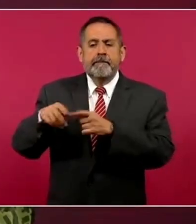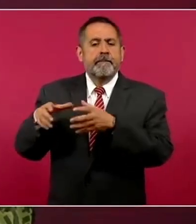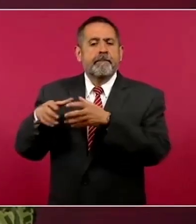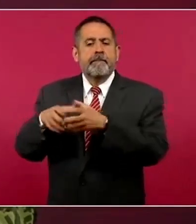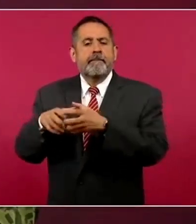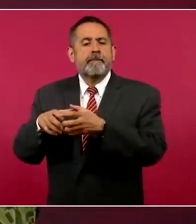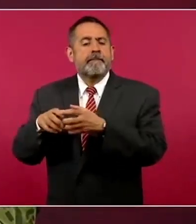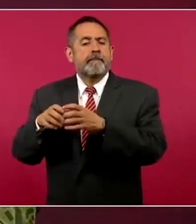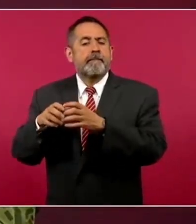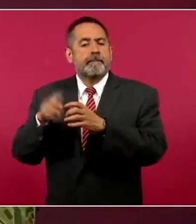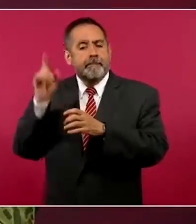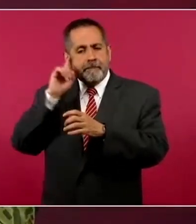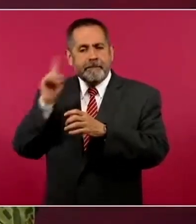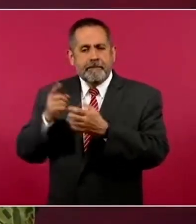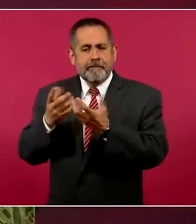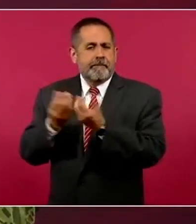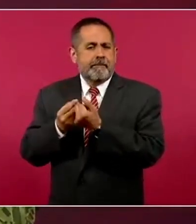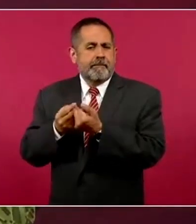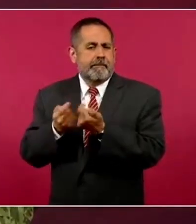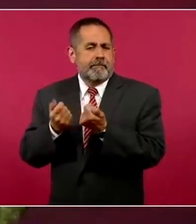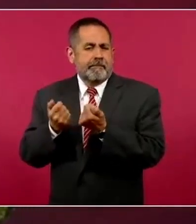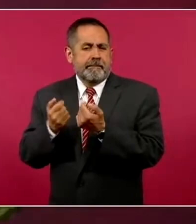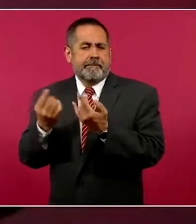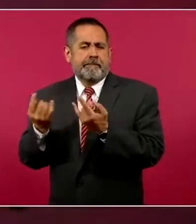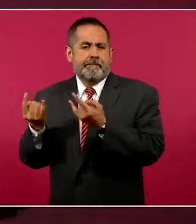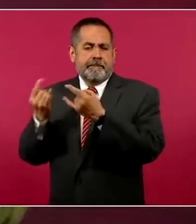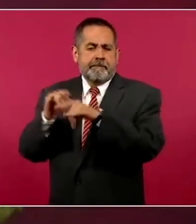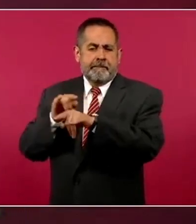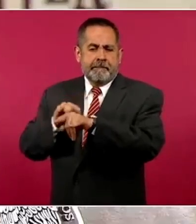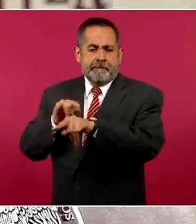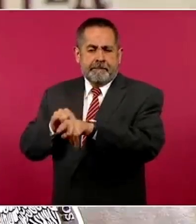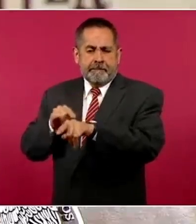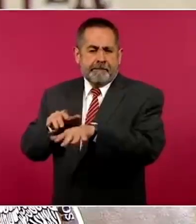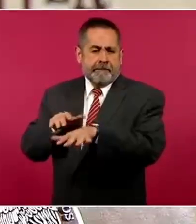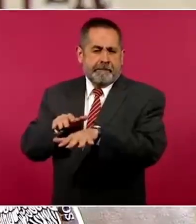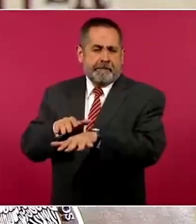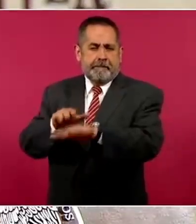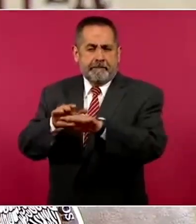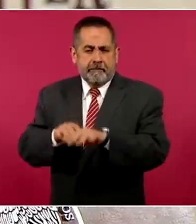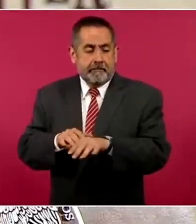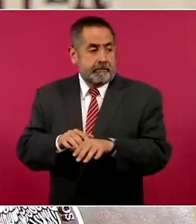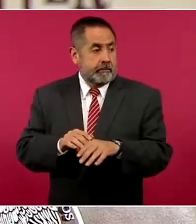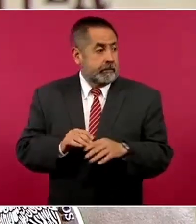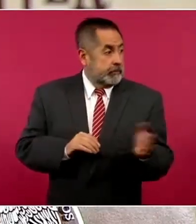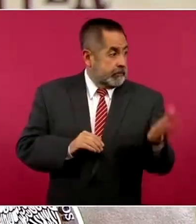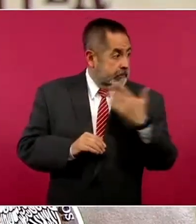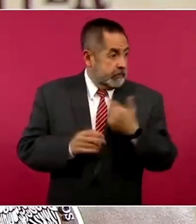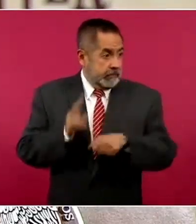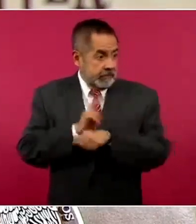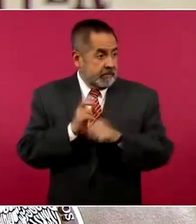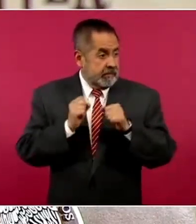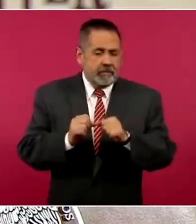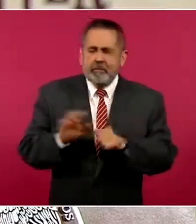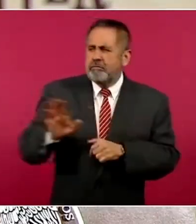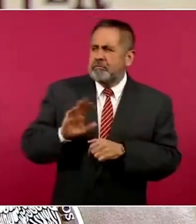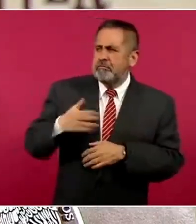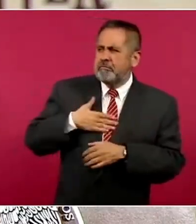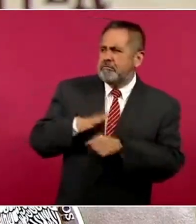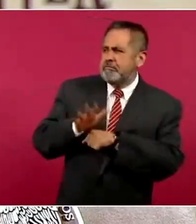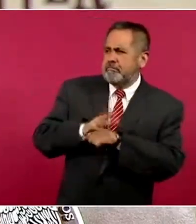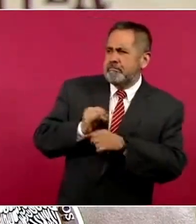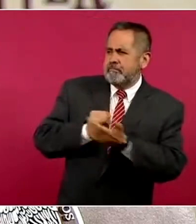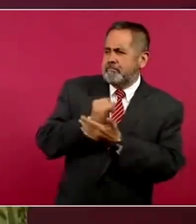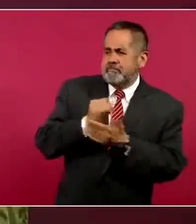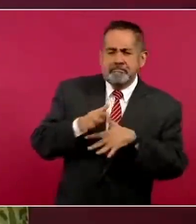pequeña sin incorporarse a lo que teníamos ya de la estructura de seguridad. Pero como